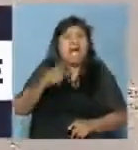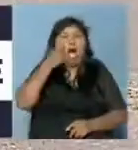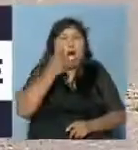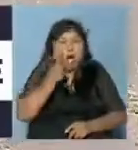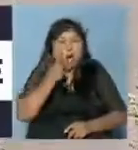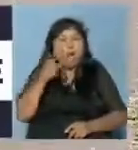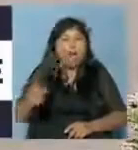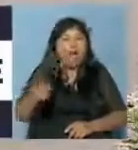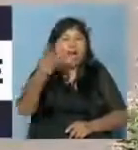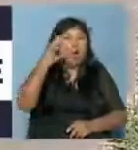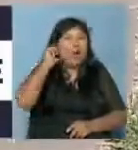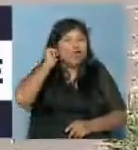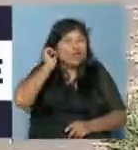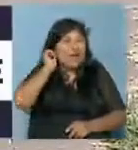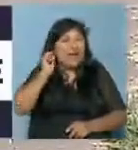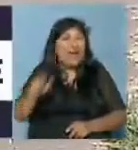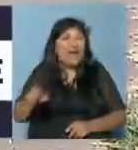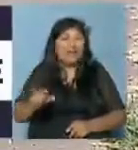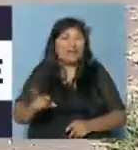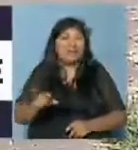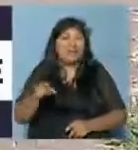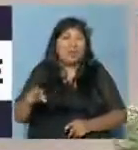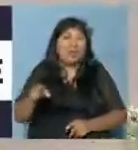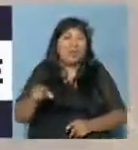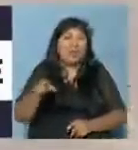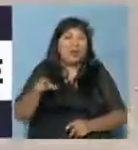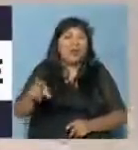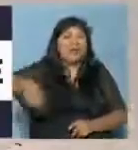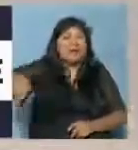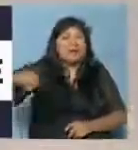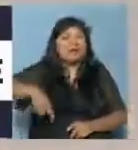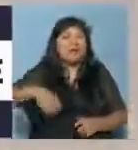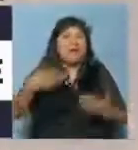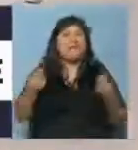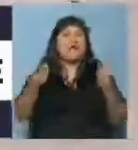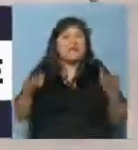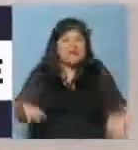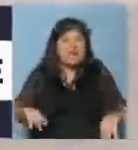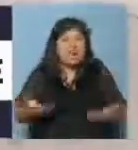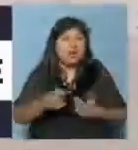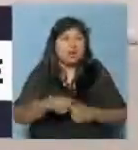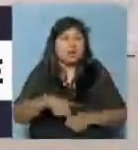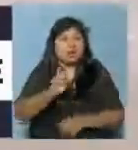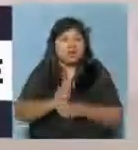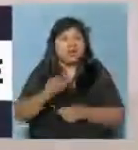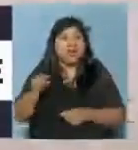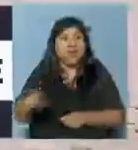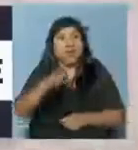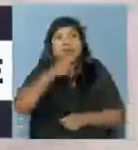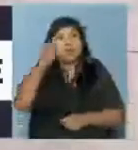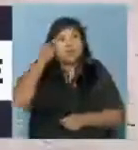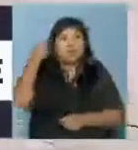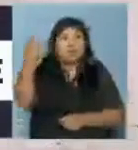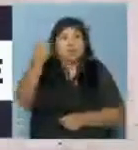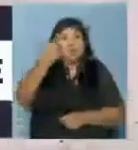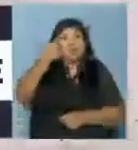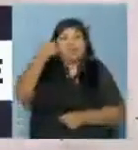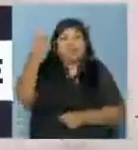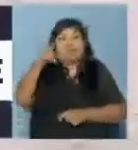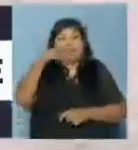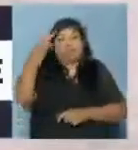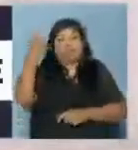en el momento en que se produjo el impacto. Insistimos, se habría desvanecido, perdió el control